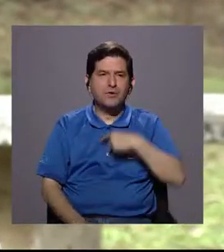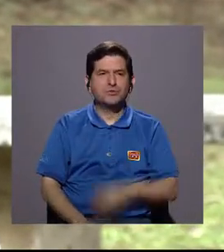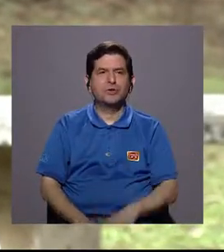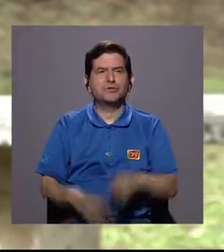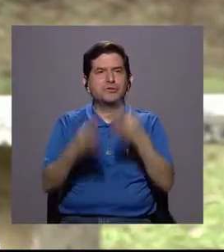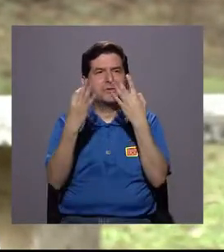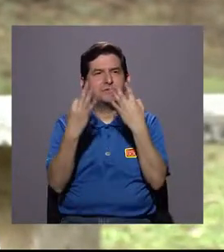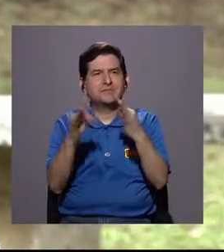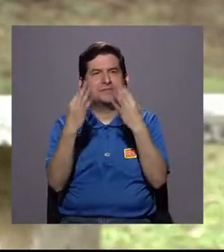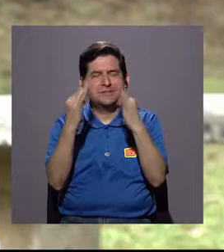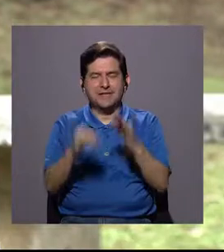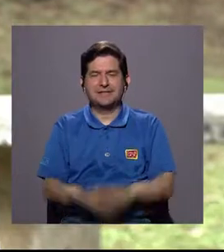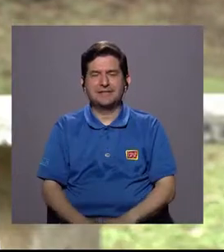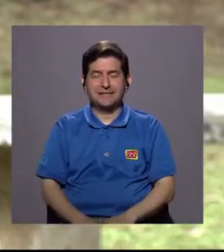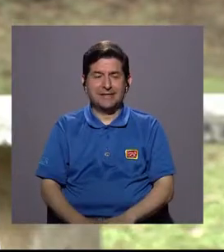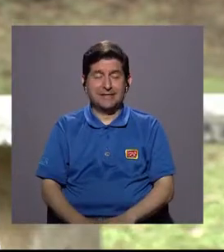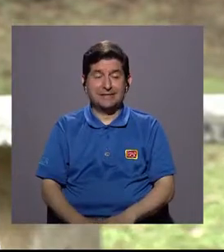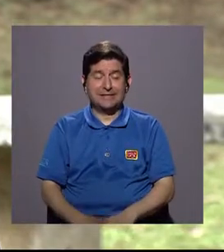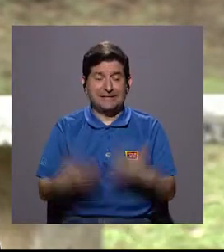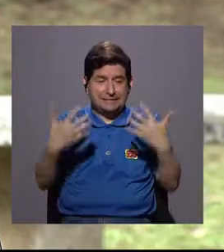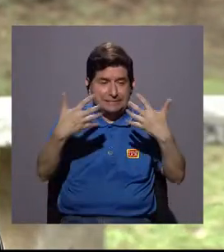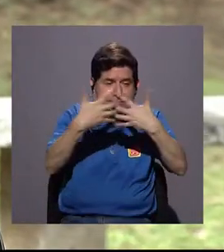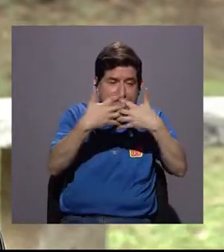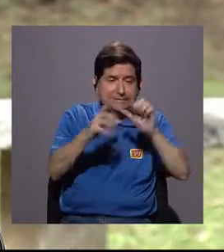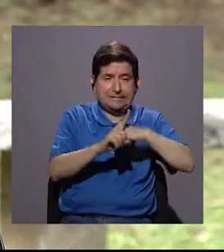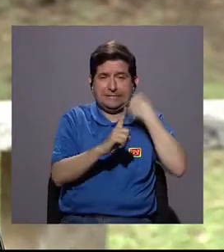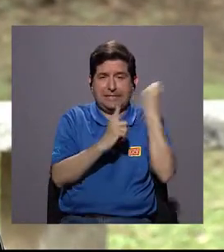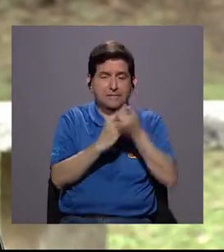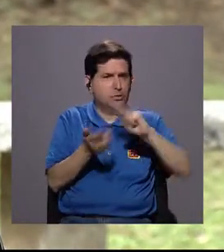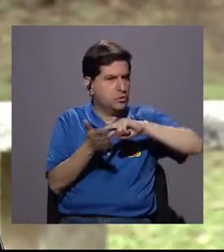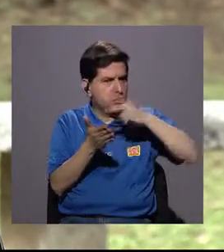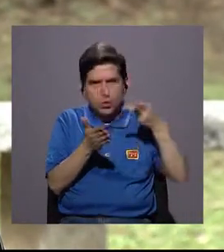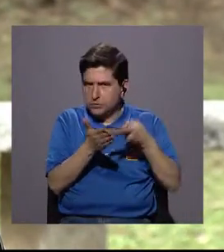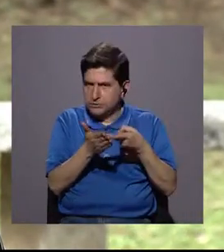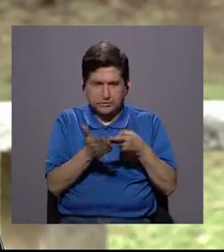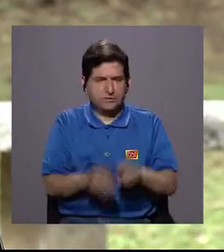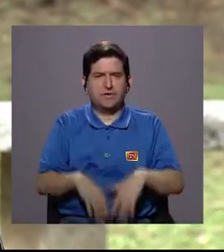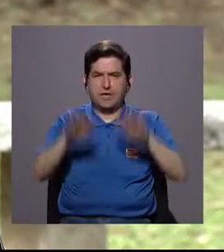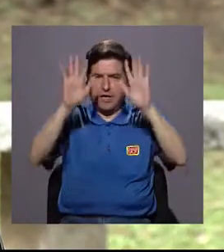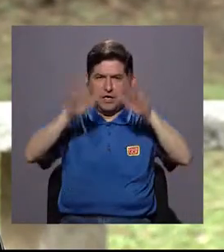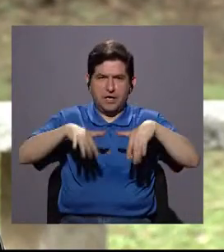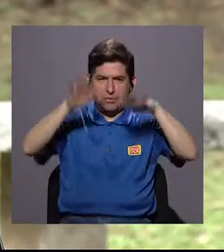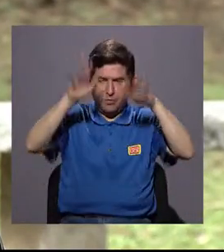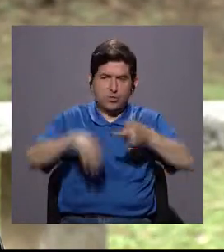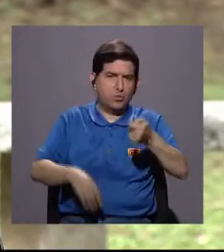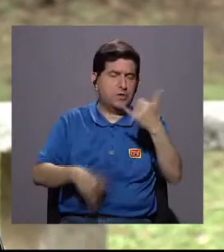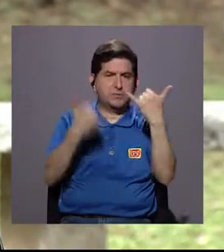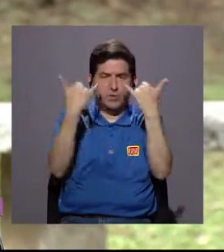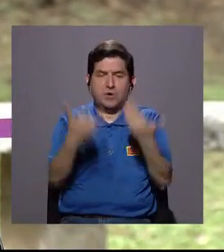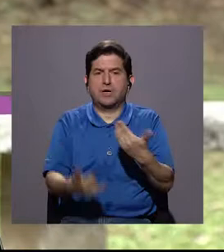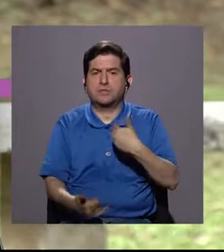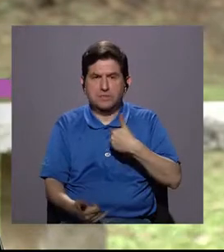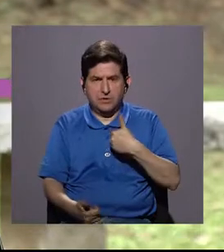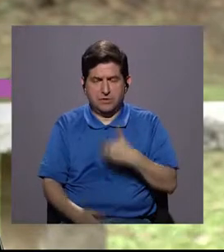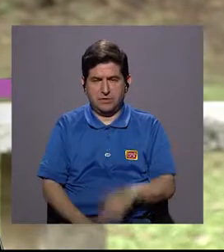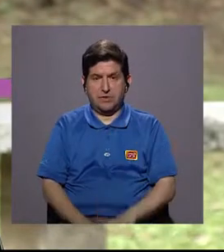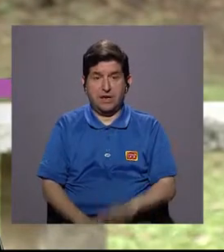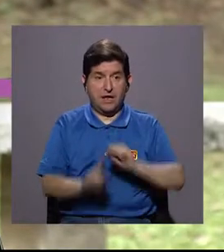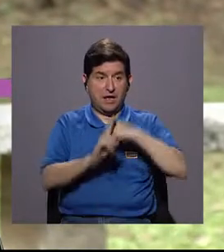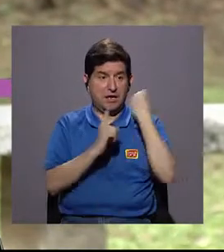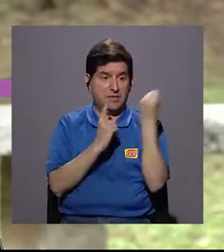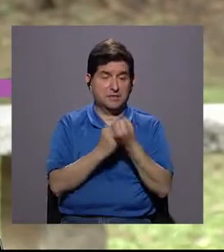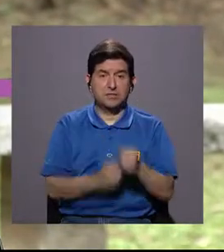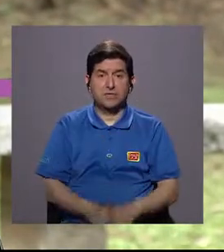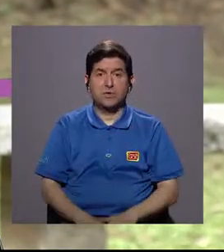alineando a la situación que se nos presenta. No quiere decir que por estas lluvias, estas pocas lluvias que hemos tenido estos días, la